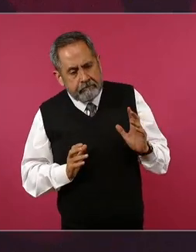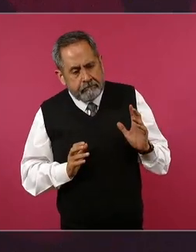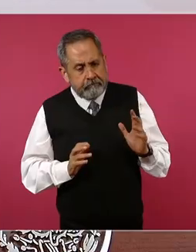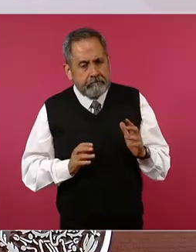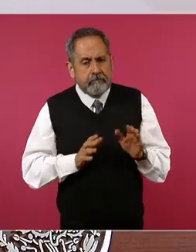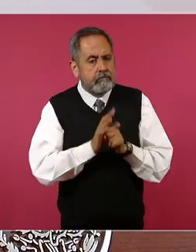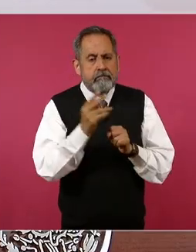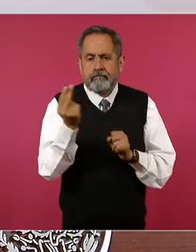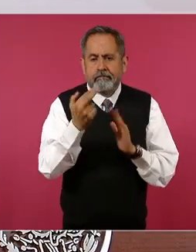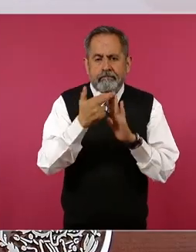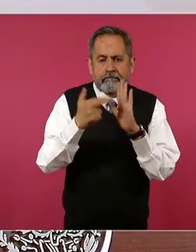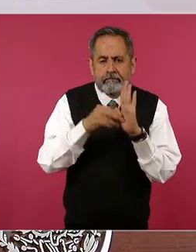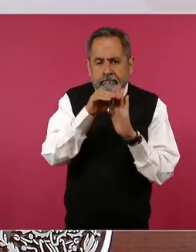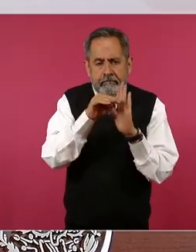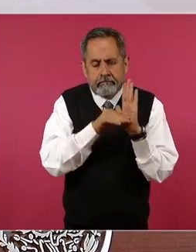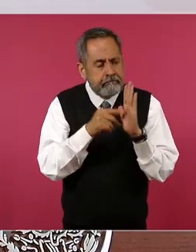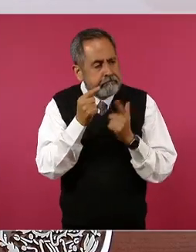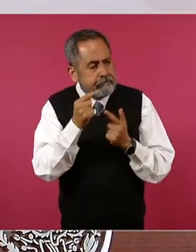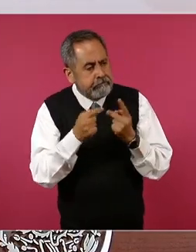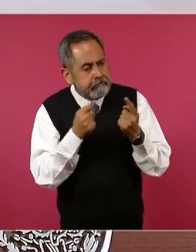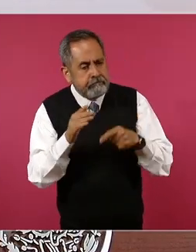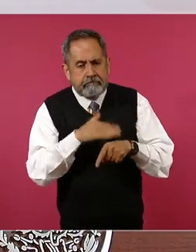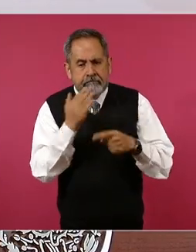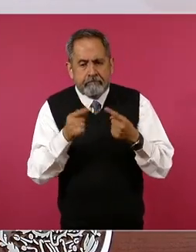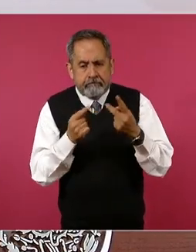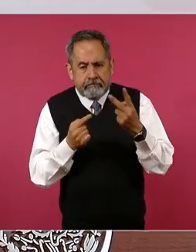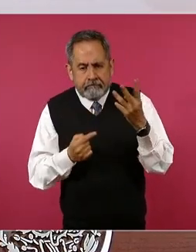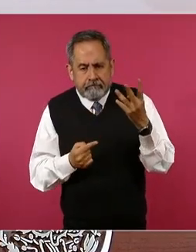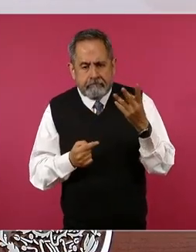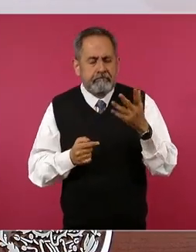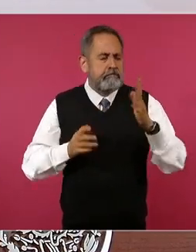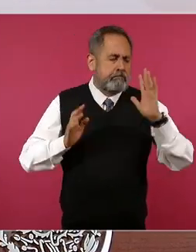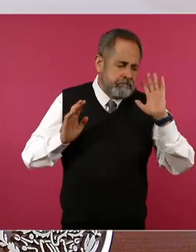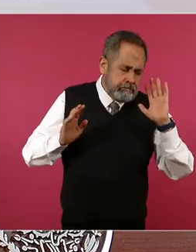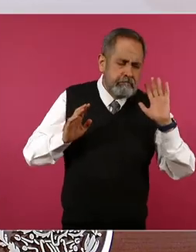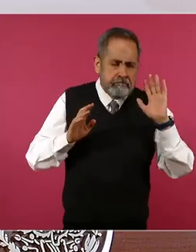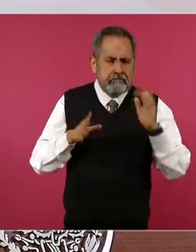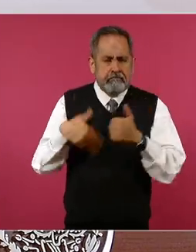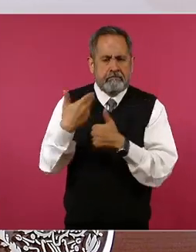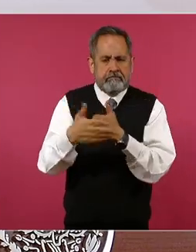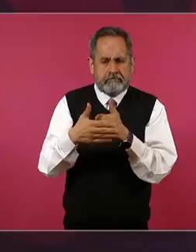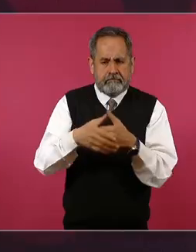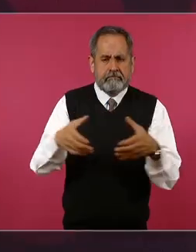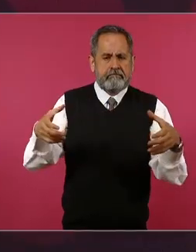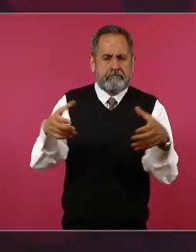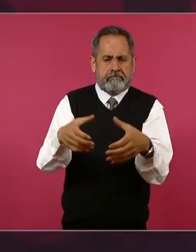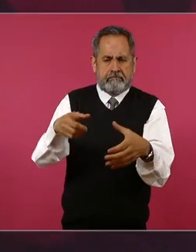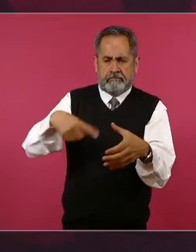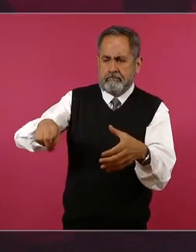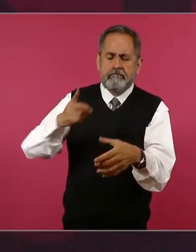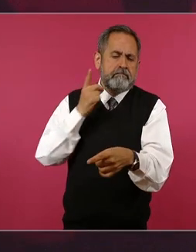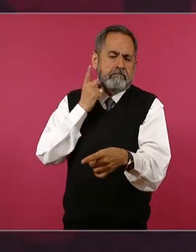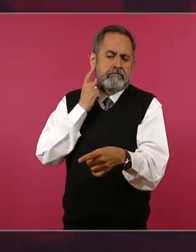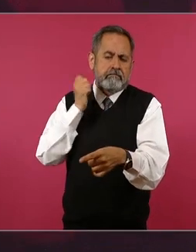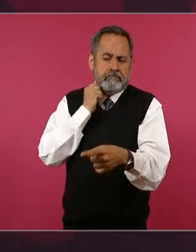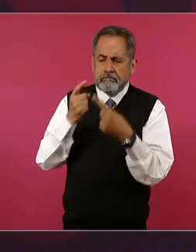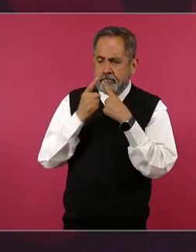requisitos, pues todo eso lo va a analizar el Congreso,